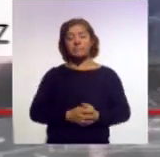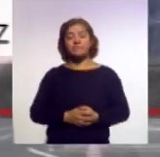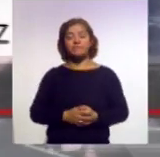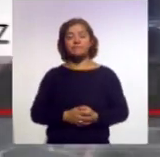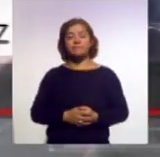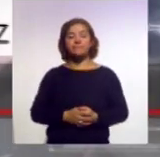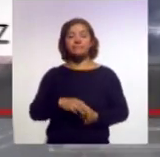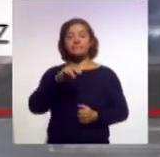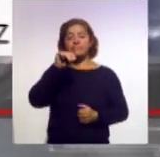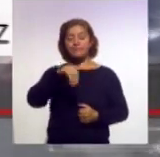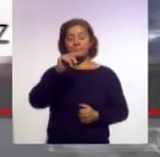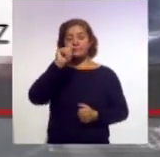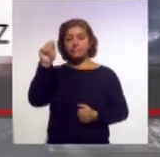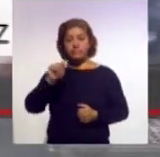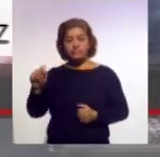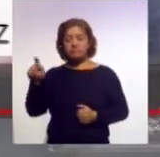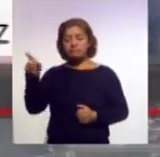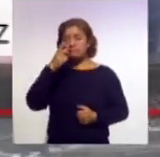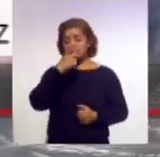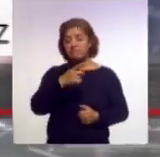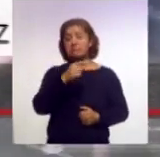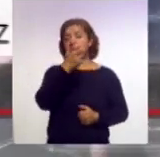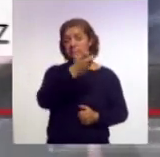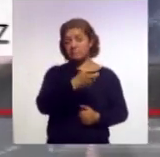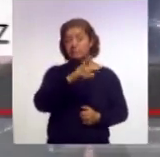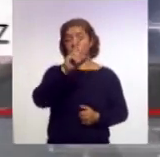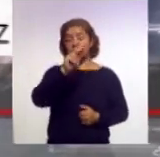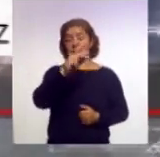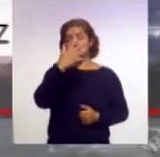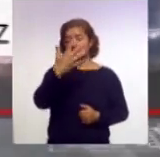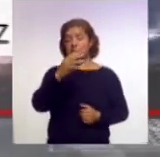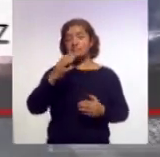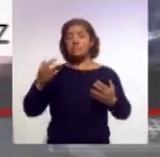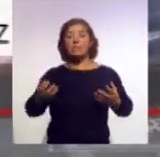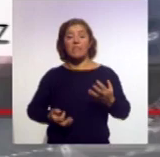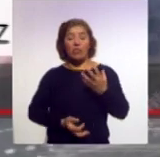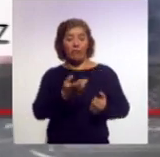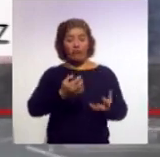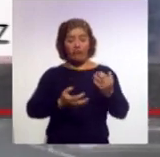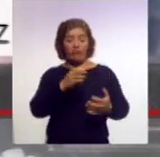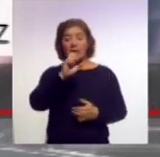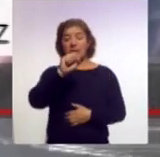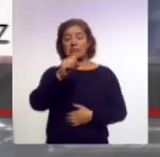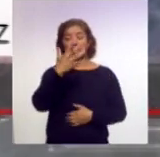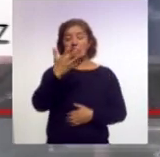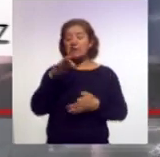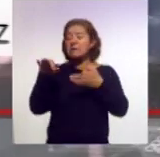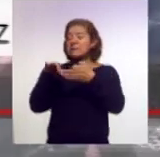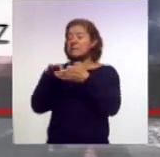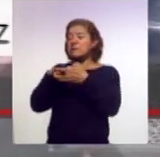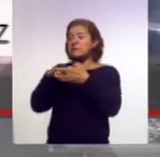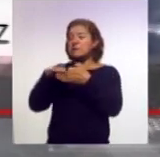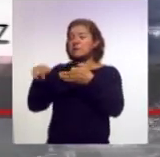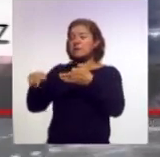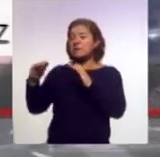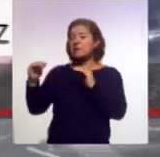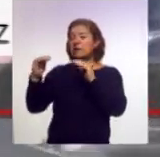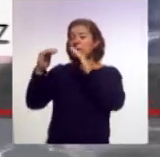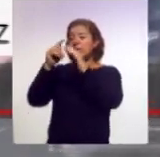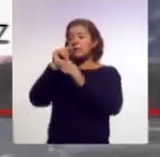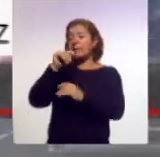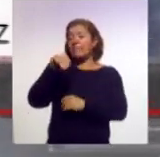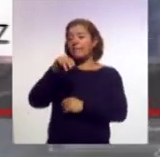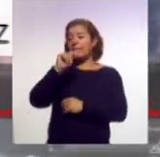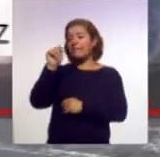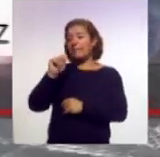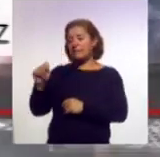reportó que de estos 85 incendios 65 se registraron cerca y en las faldas de la montaña La